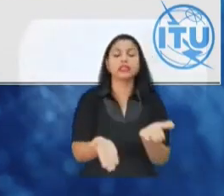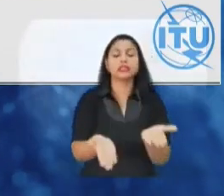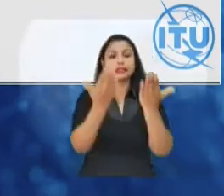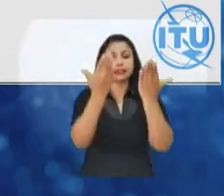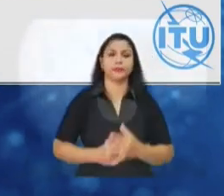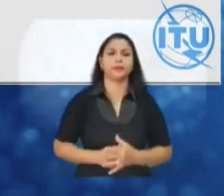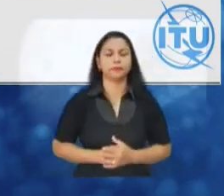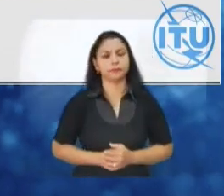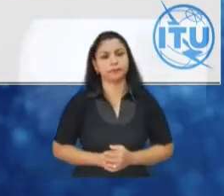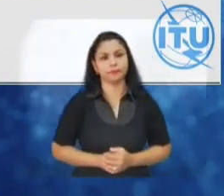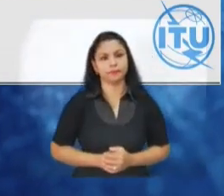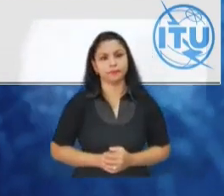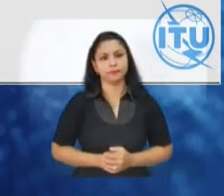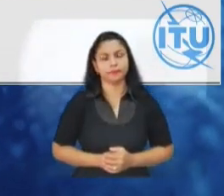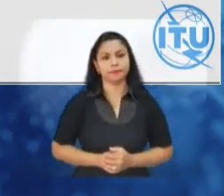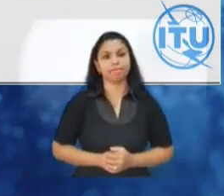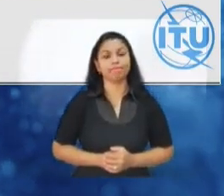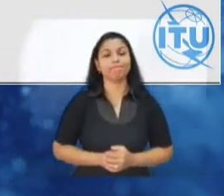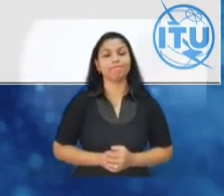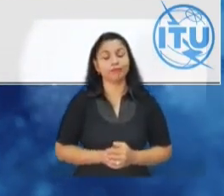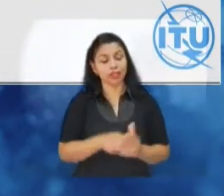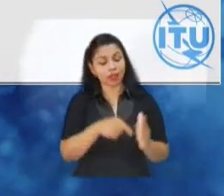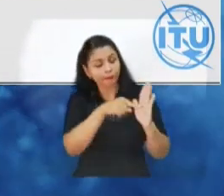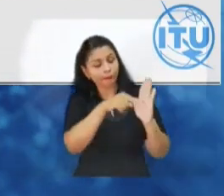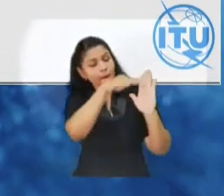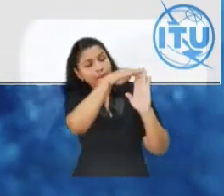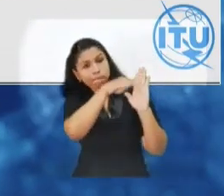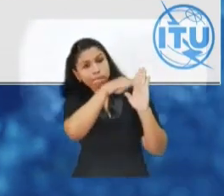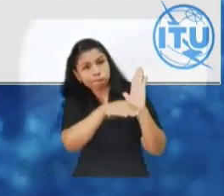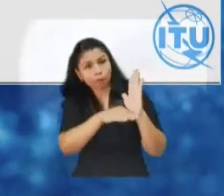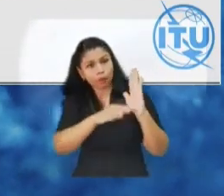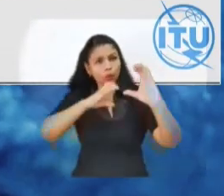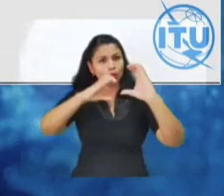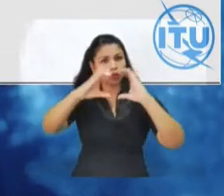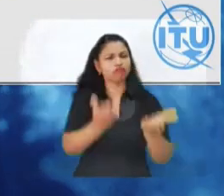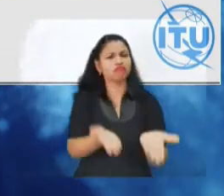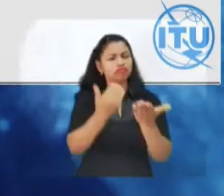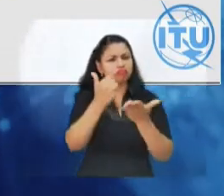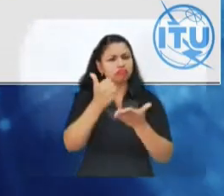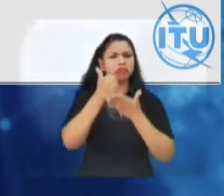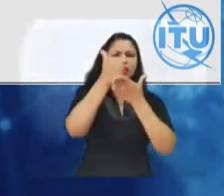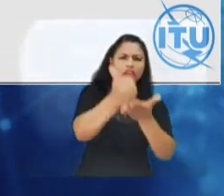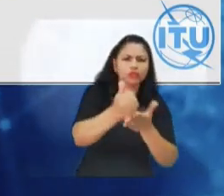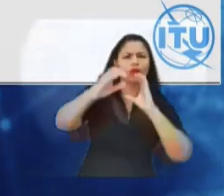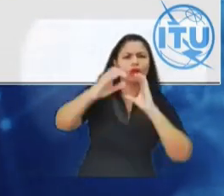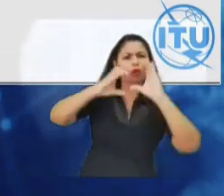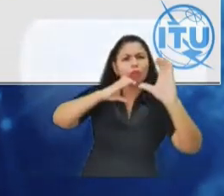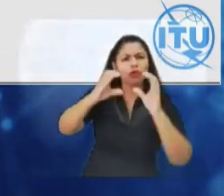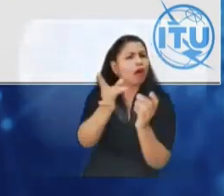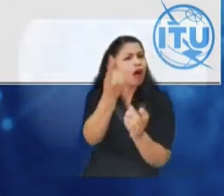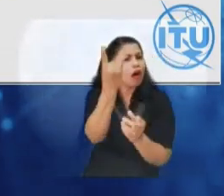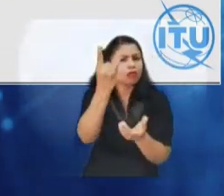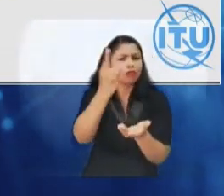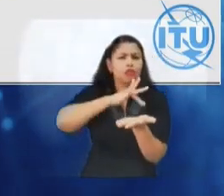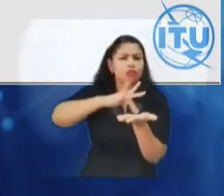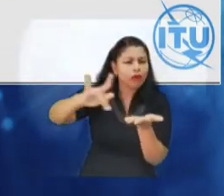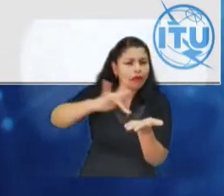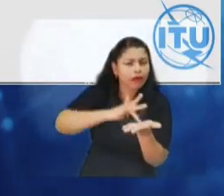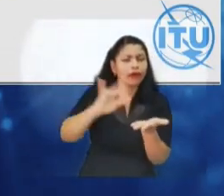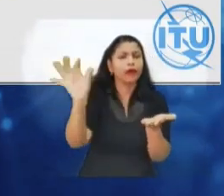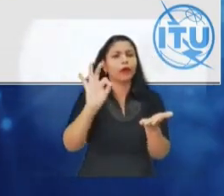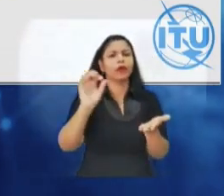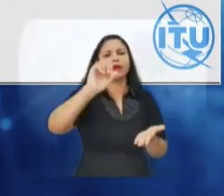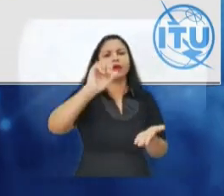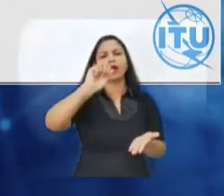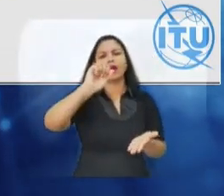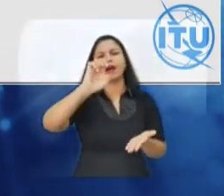Los estándares de radiocomunicaciones permiten el funcionamiento general de las comunicaciones de emergencia, los sistemas aeronáuticos y marítimos,